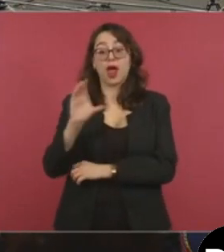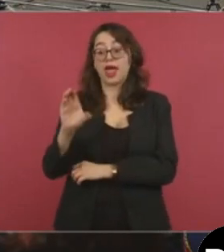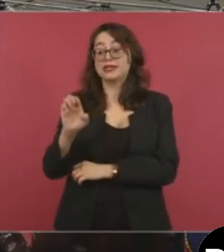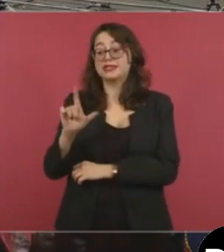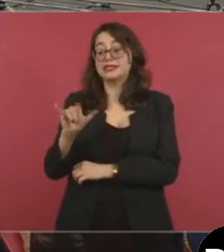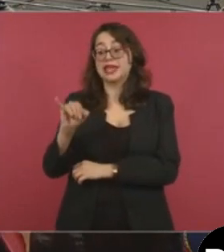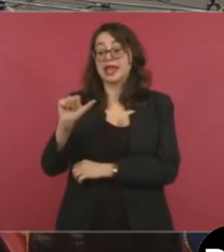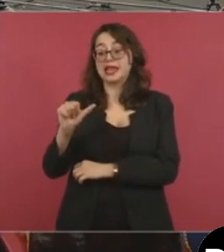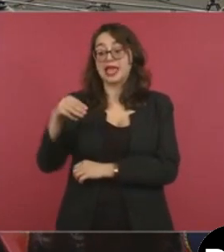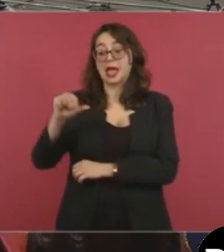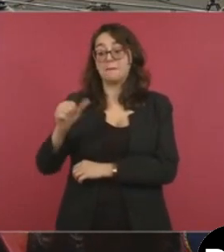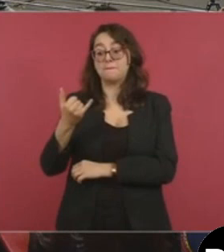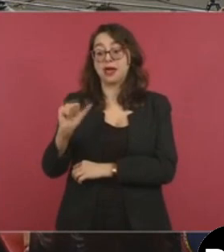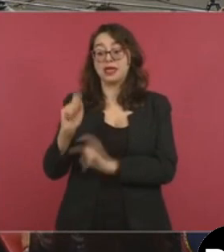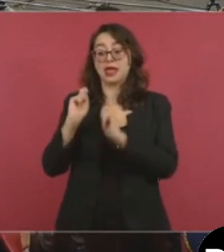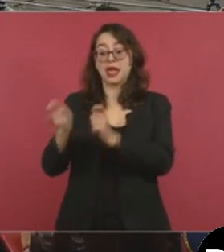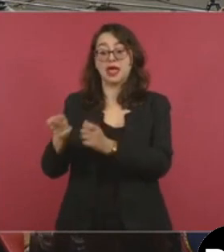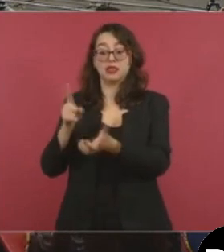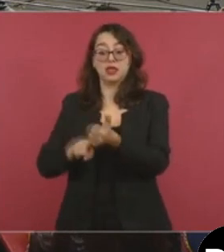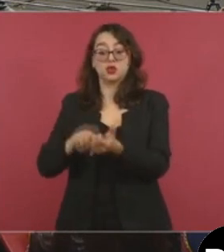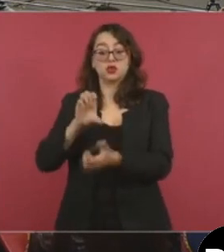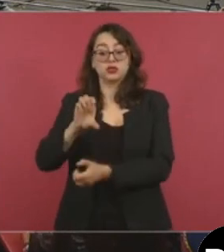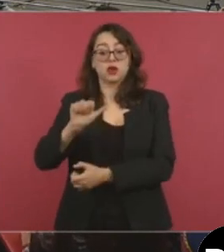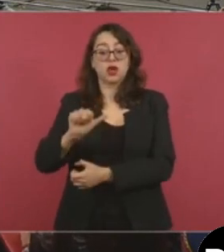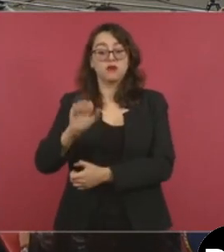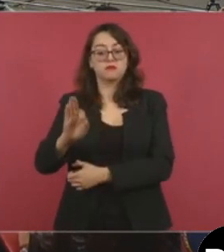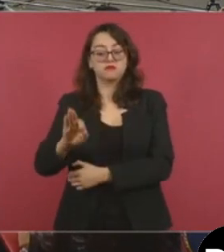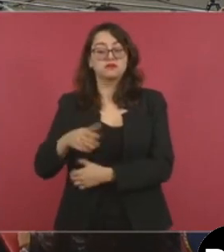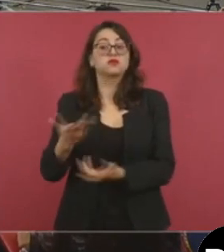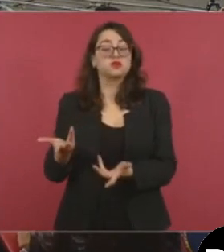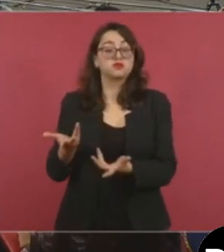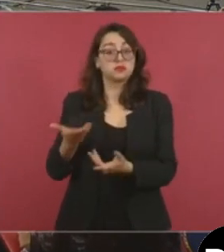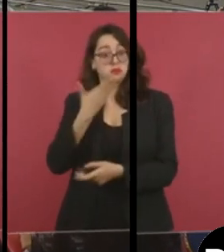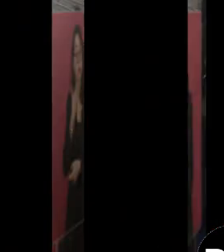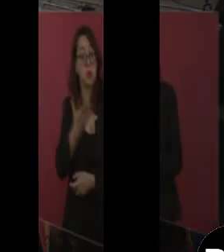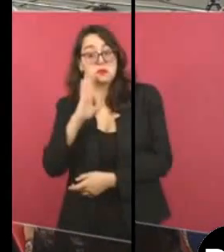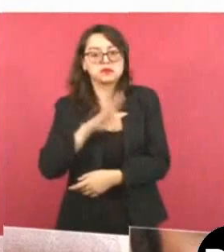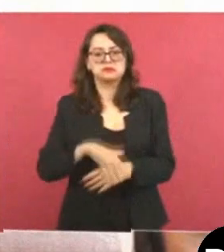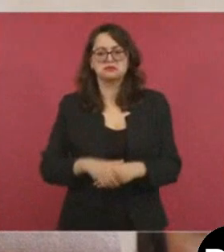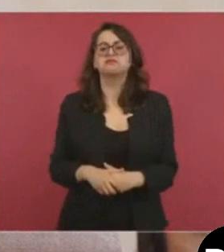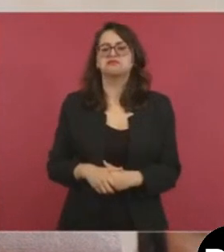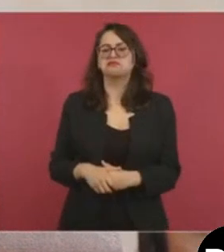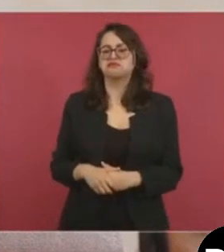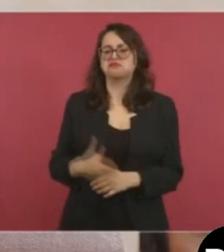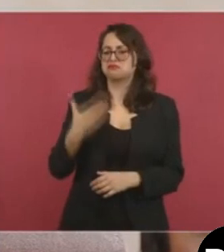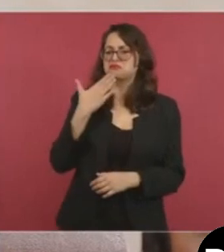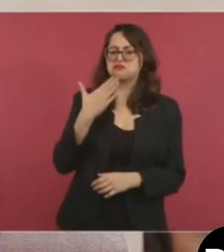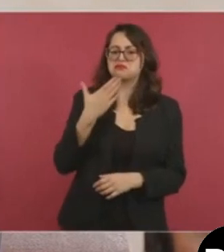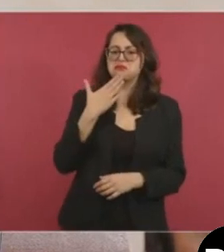Consejo de la Judicatura? Lo veo bien, veo bien, porque la señora Celia Maya ya fue